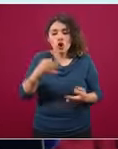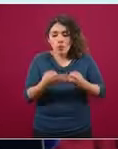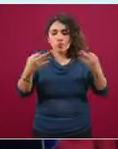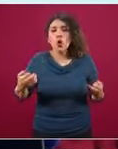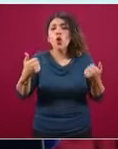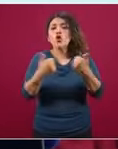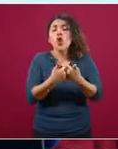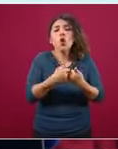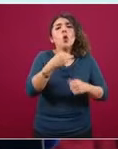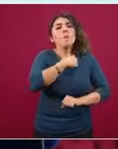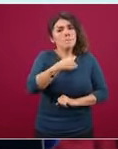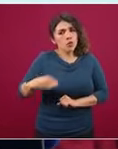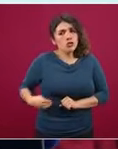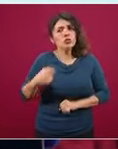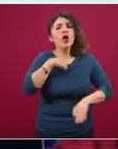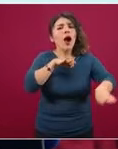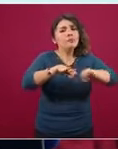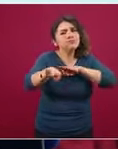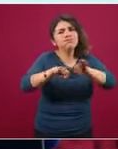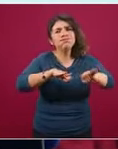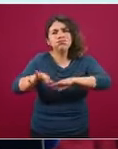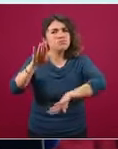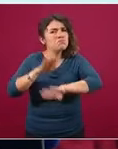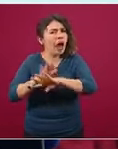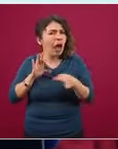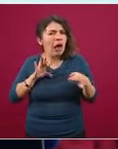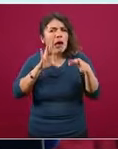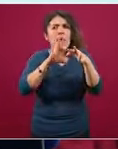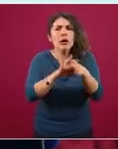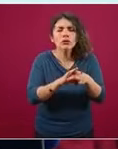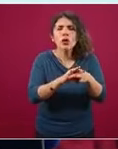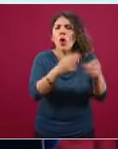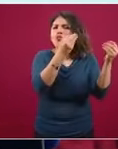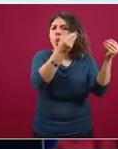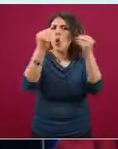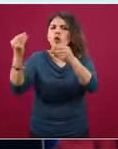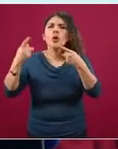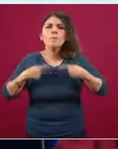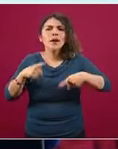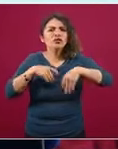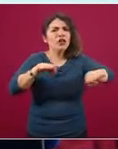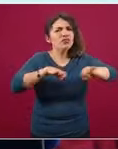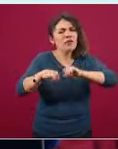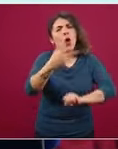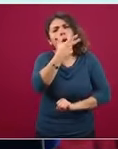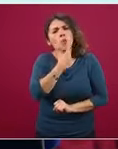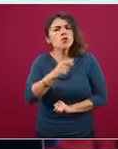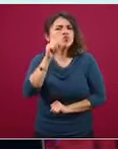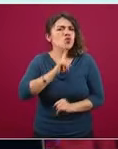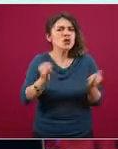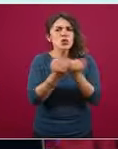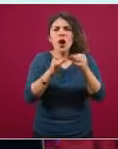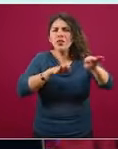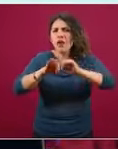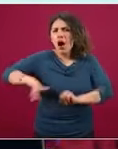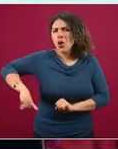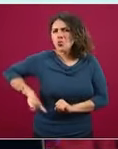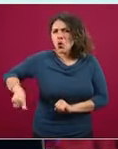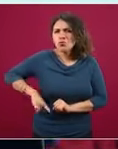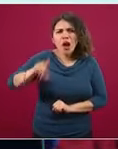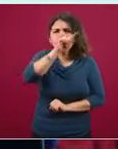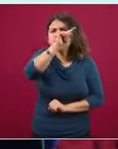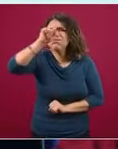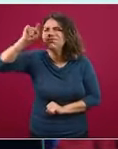los municipios. Estamos trabajando muy estrechamente con muchos servidores, servidoras públicas que están